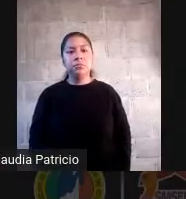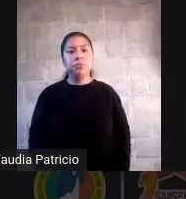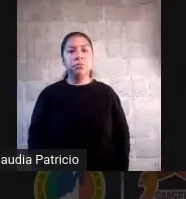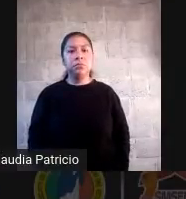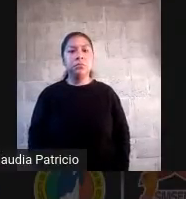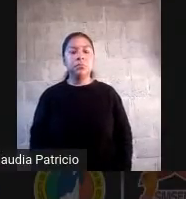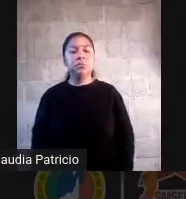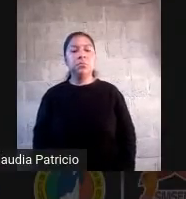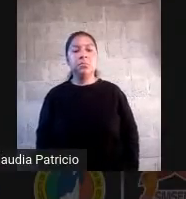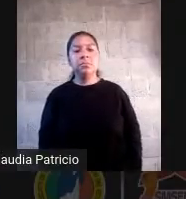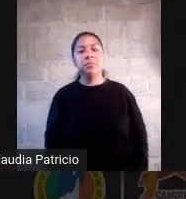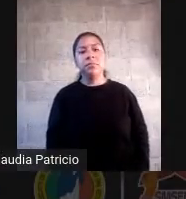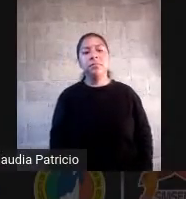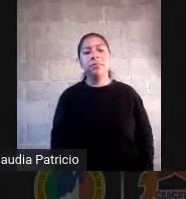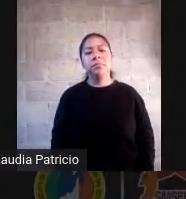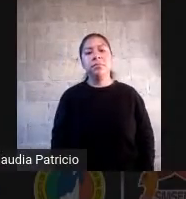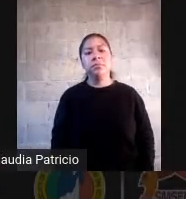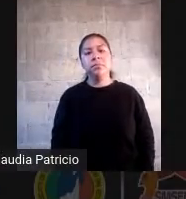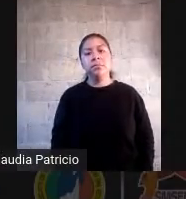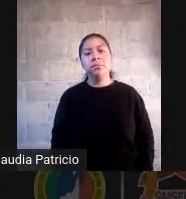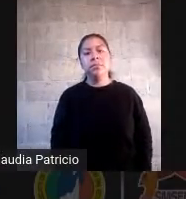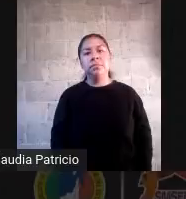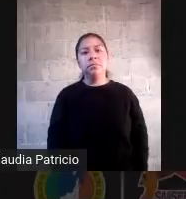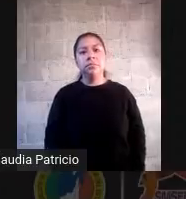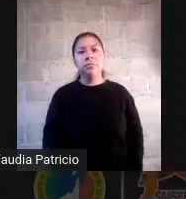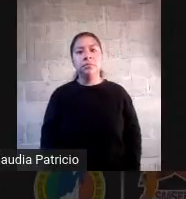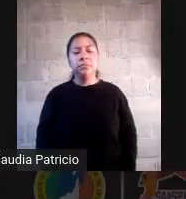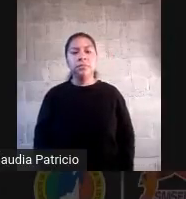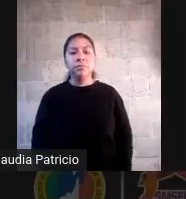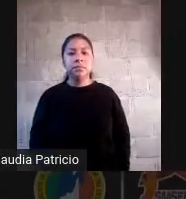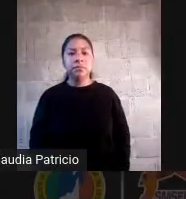a ver espero que se pueda compartir voy a intentarlo